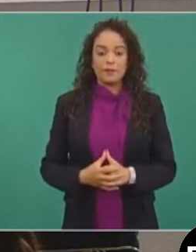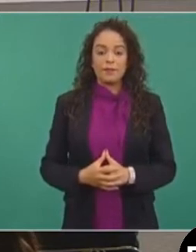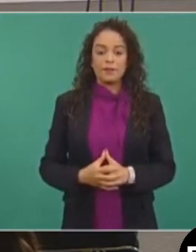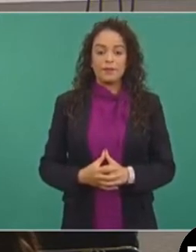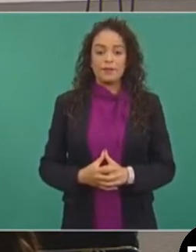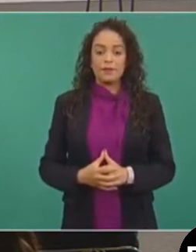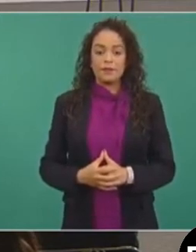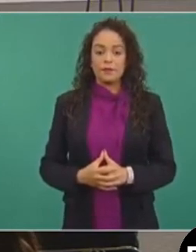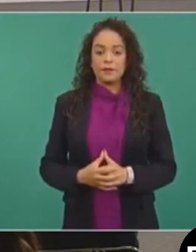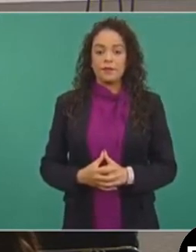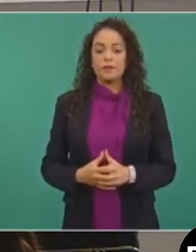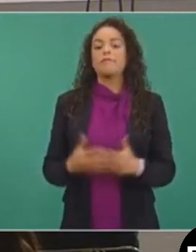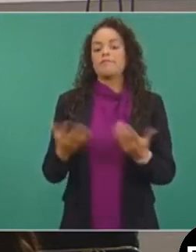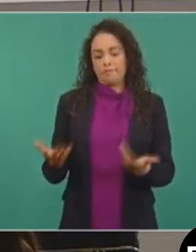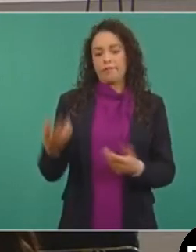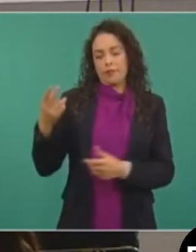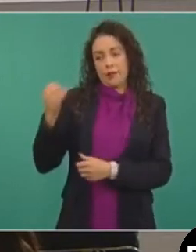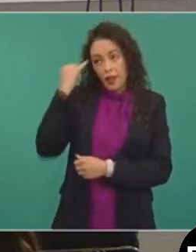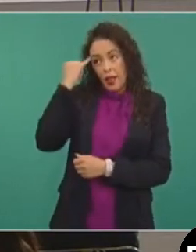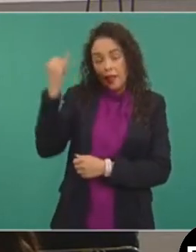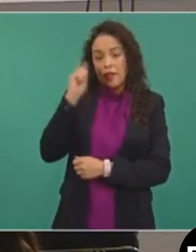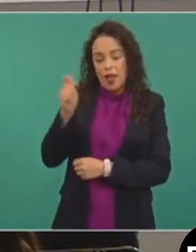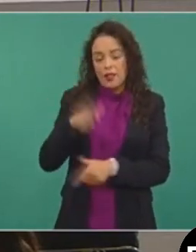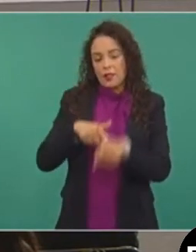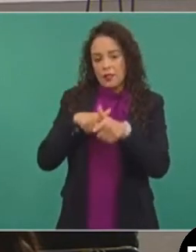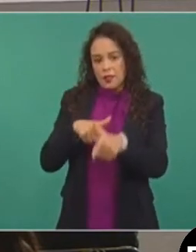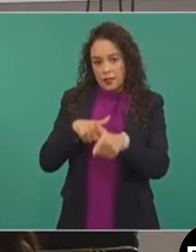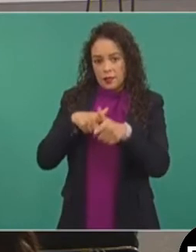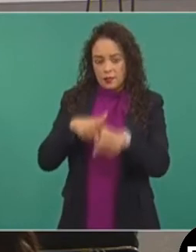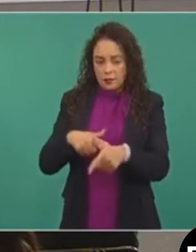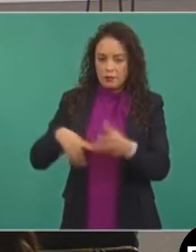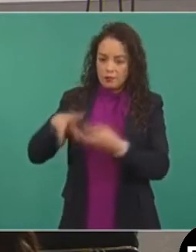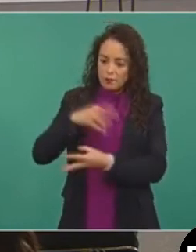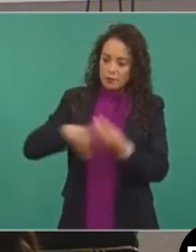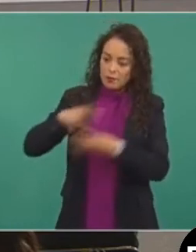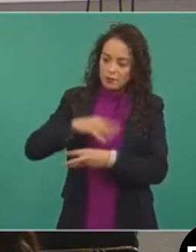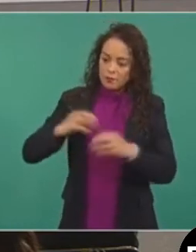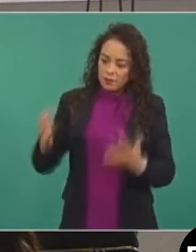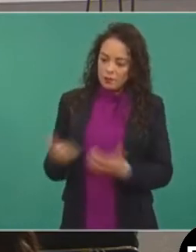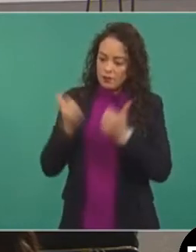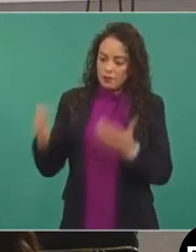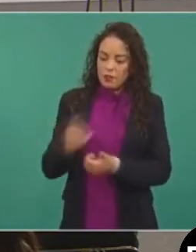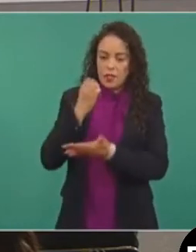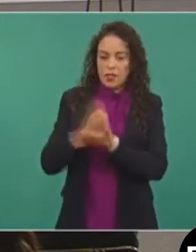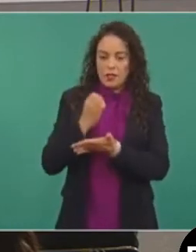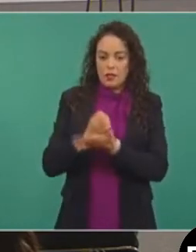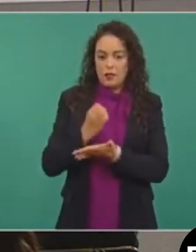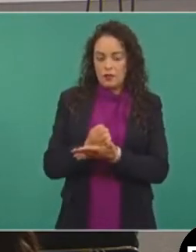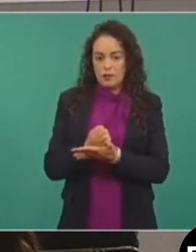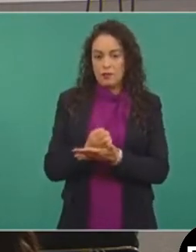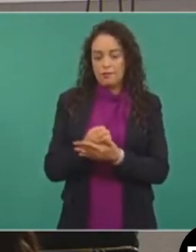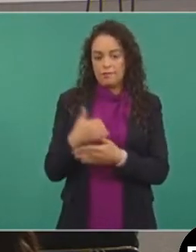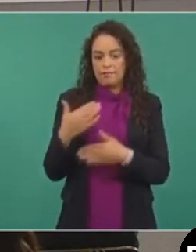supuesto, presidente, es continuar con una política de recuperación sostenida durante los